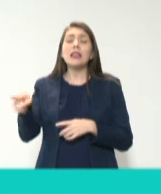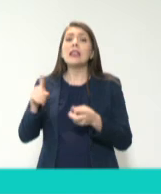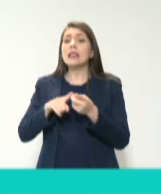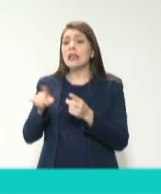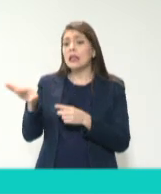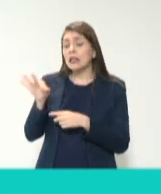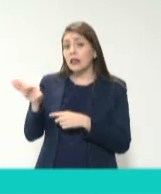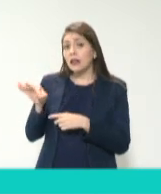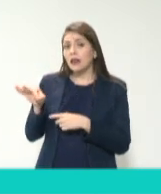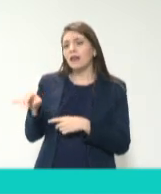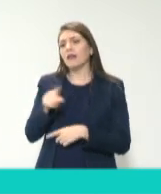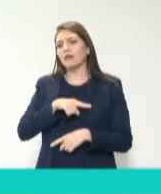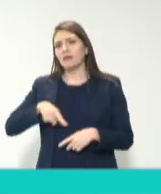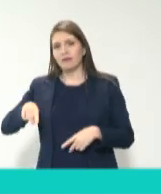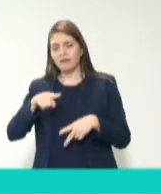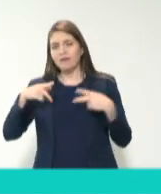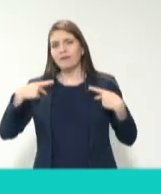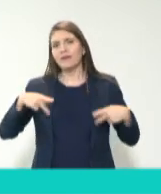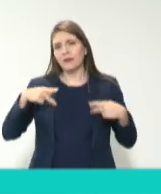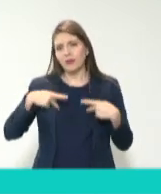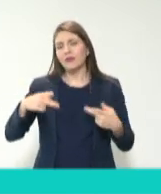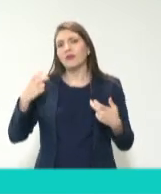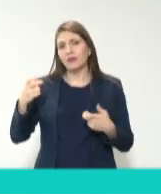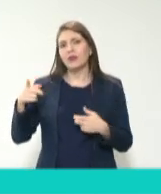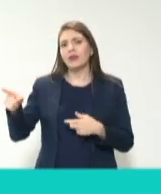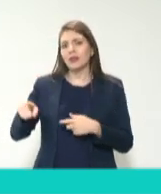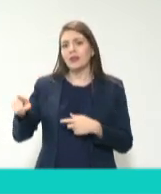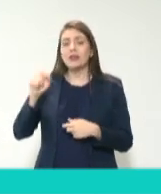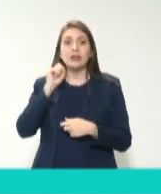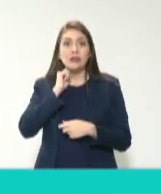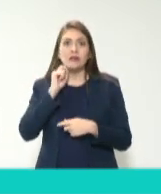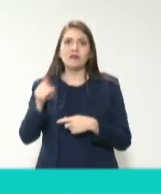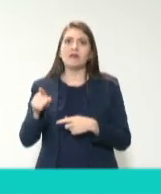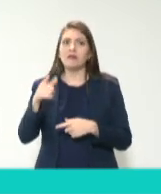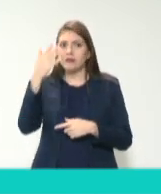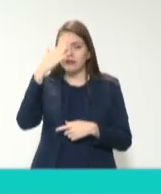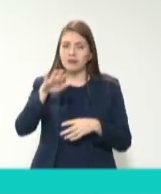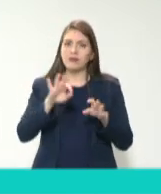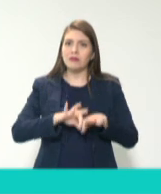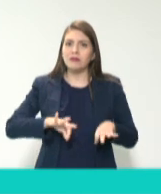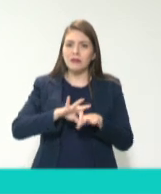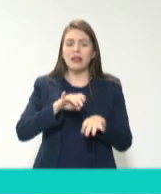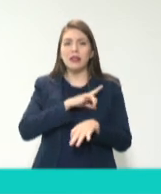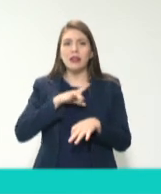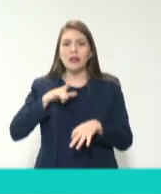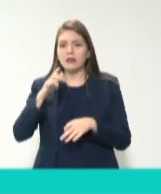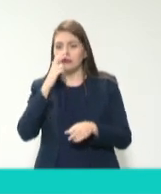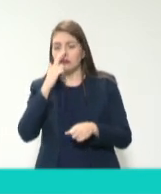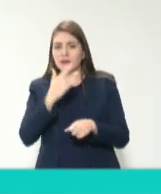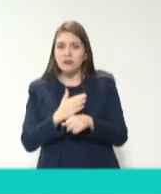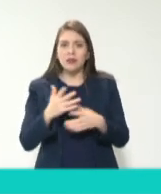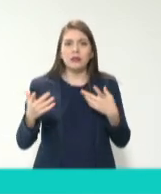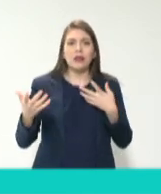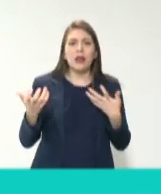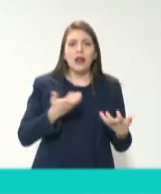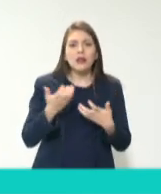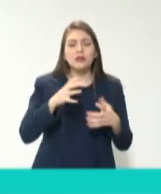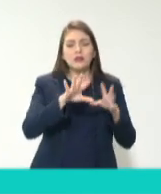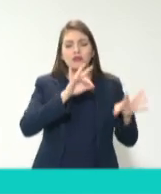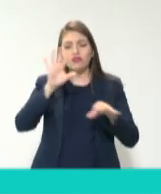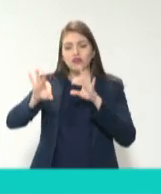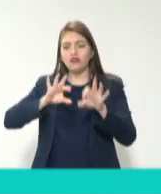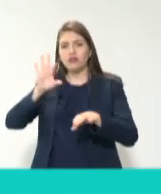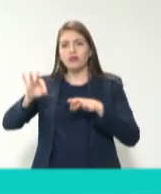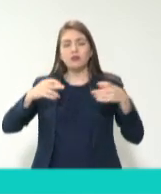compromiso de los senadores ante la ciudadanía para elegir aquellos que son los idóneos